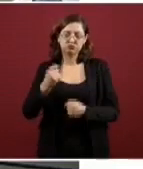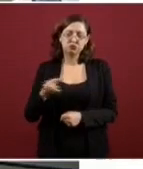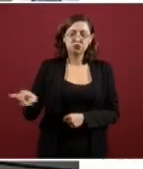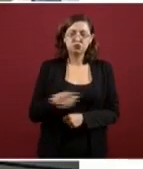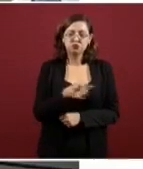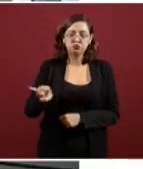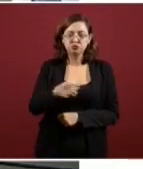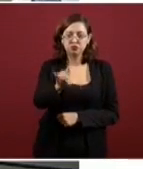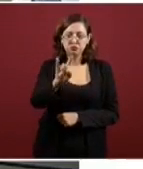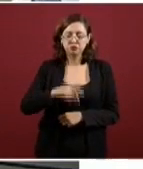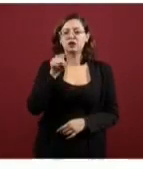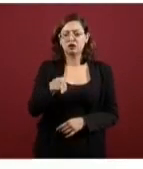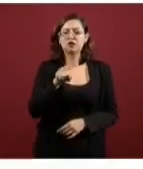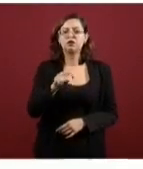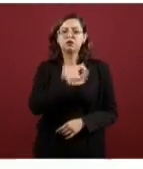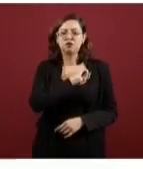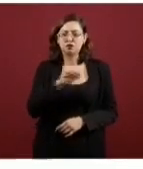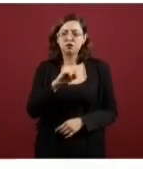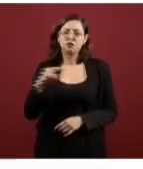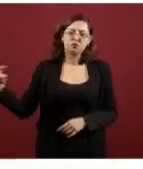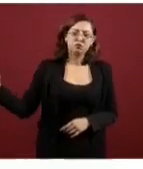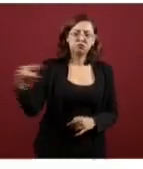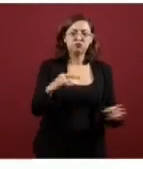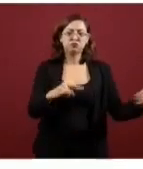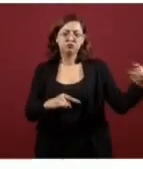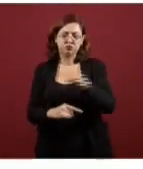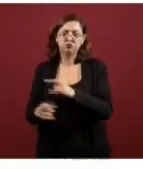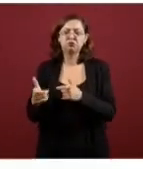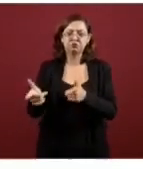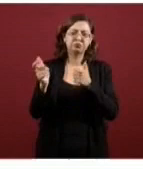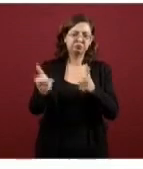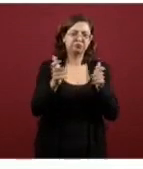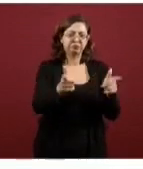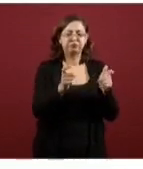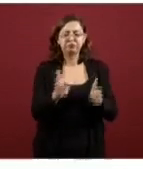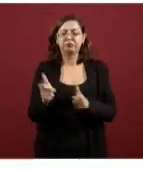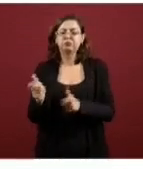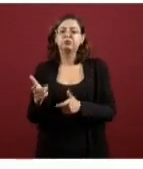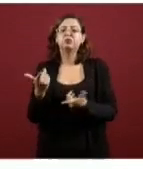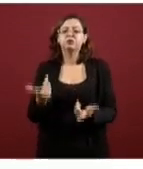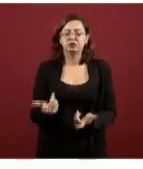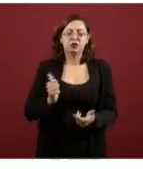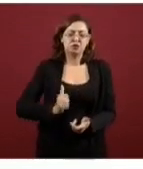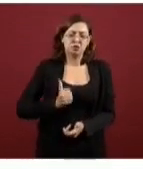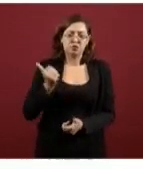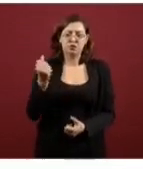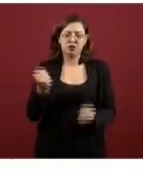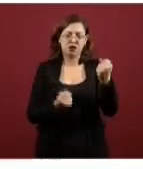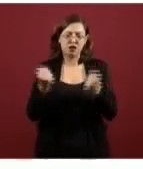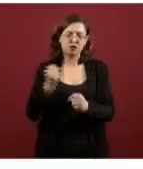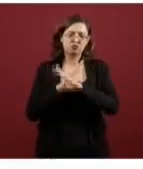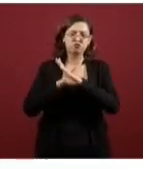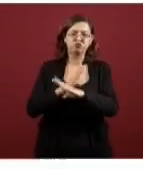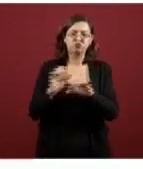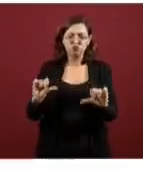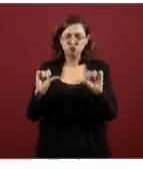algunas bases militares de operaciones. Luego de esto, Ovidio Guzmán fue dejado en libertad cuando el gobierno mexicano se vio superado por